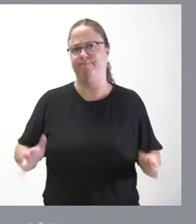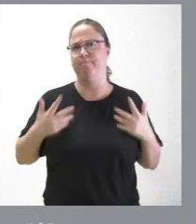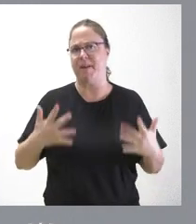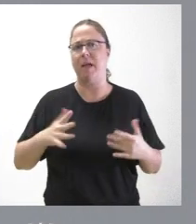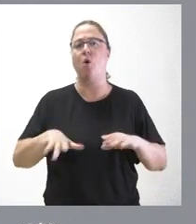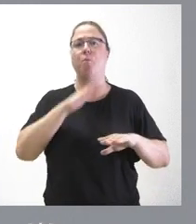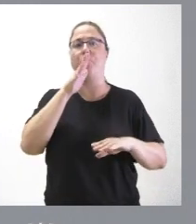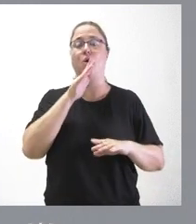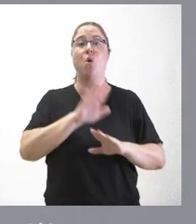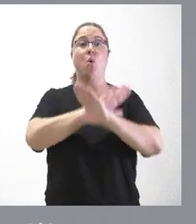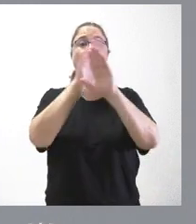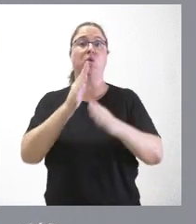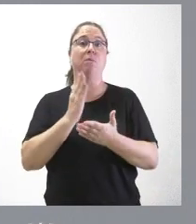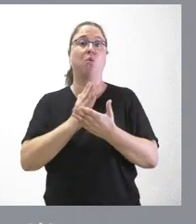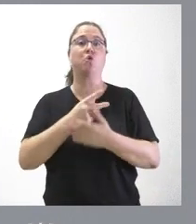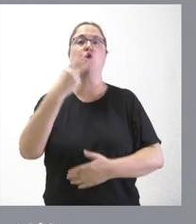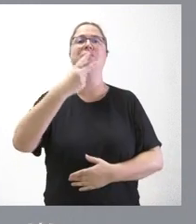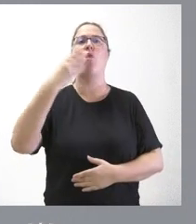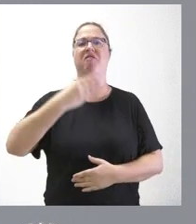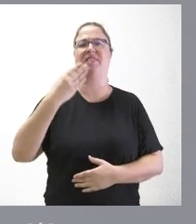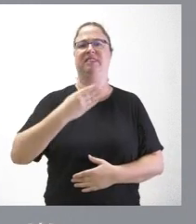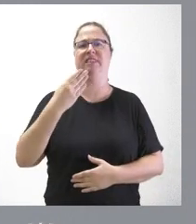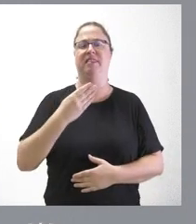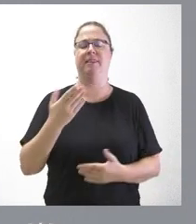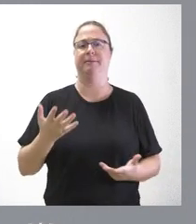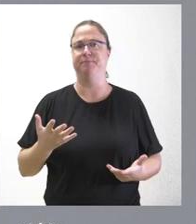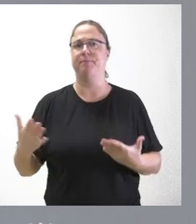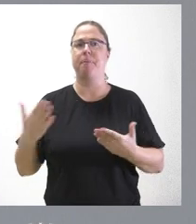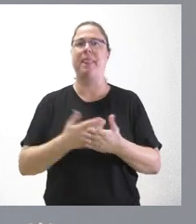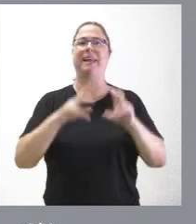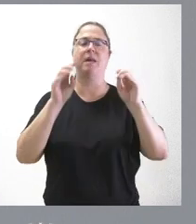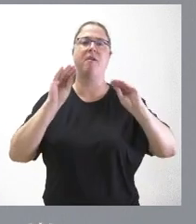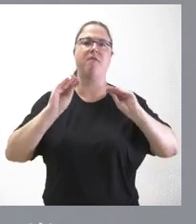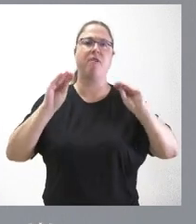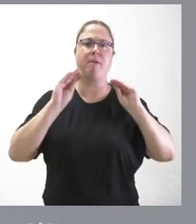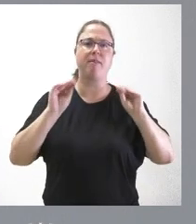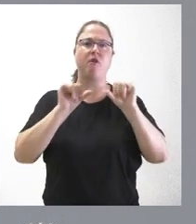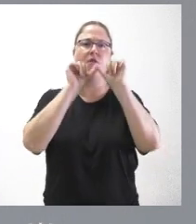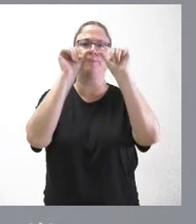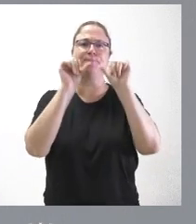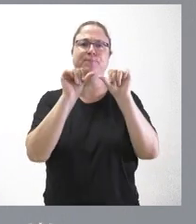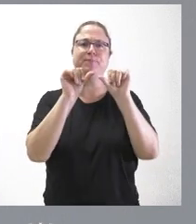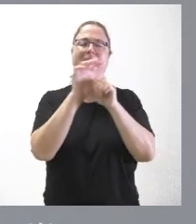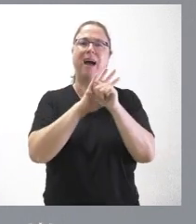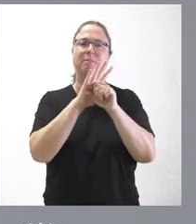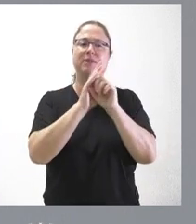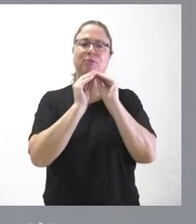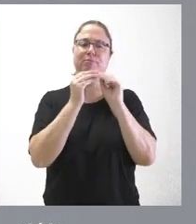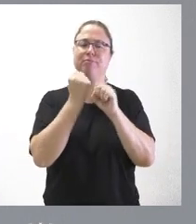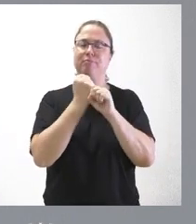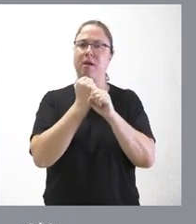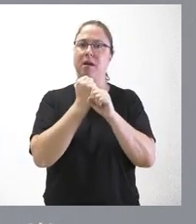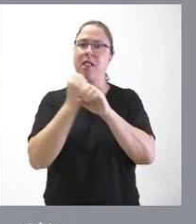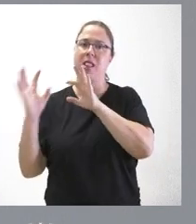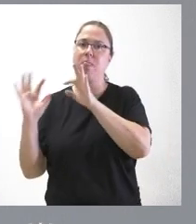especialmente en el último curso, en el segundo de bachiller, todo lo que tiene que ver con la formación y el ámbito de ese desarrollo de la actividad académica